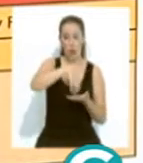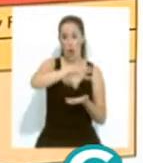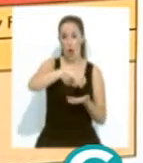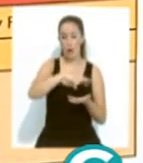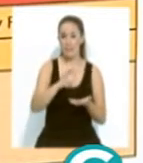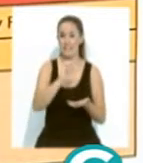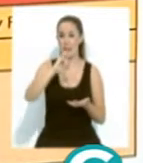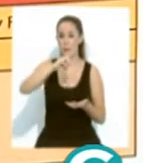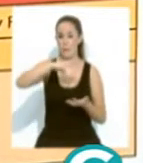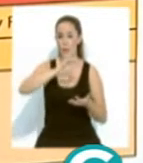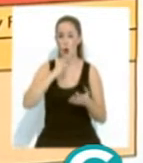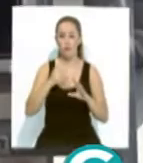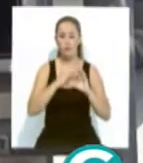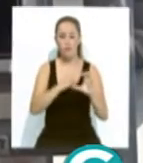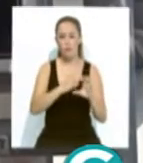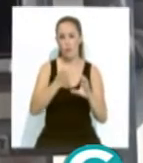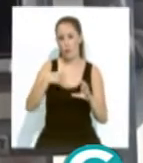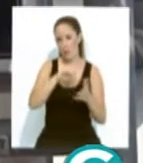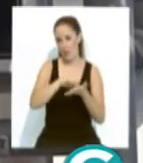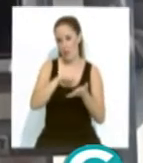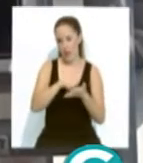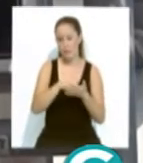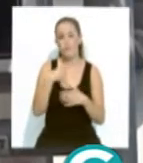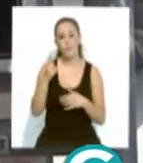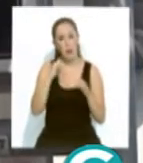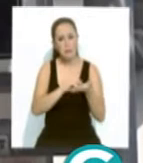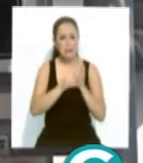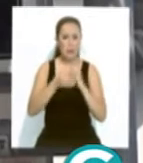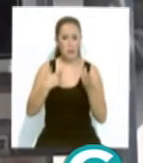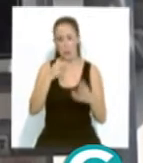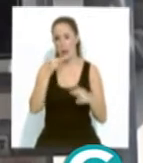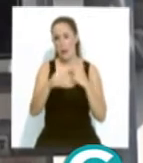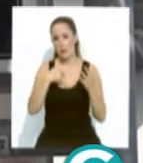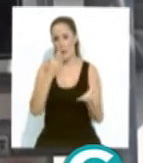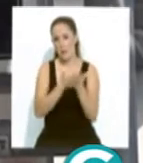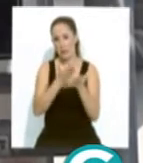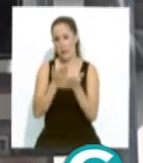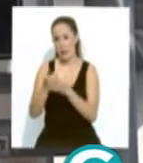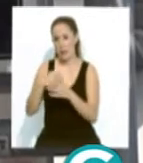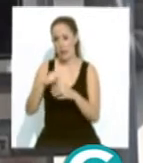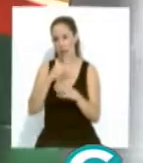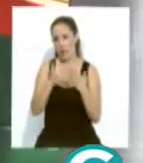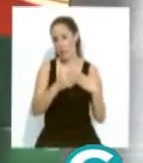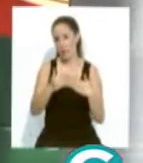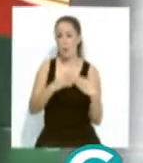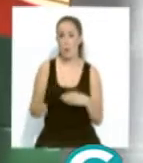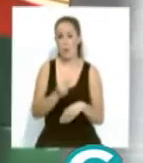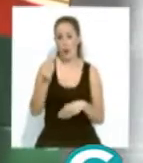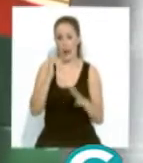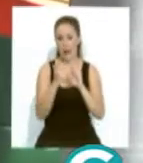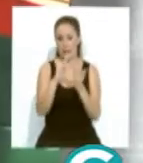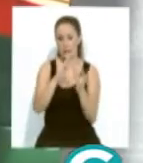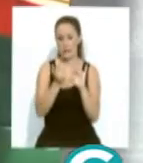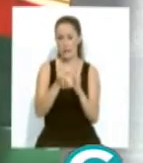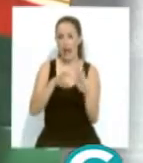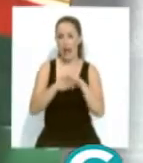Bolívar el núcleo de transporte público de la ciudad. Un planteamiento que responde a las peticiones de los estudiantes de mejorar las conexiones